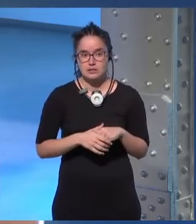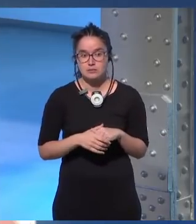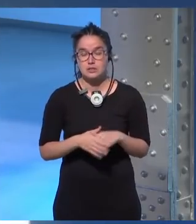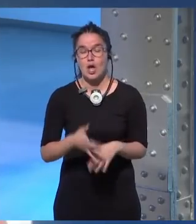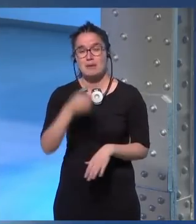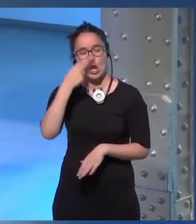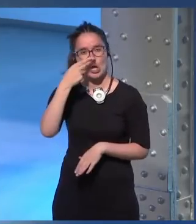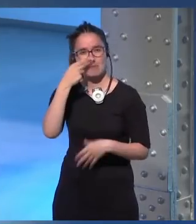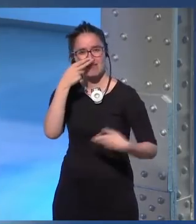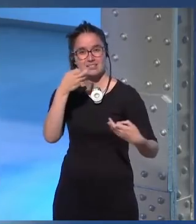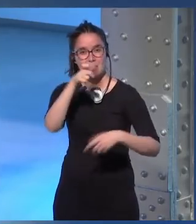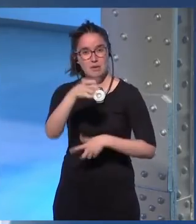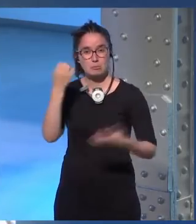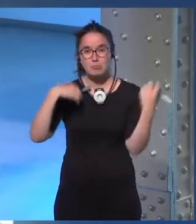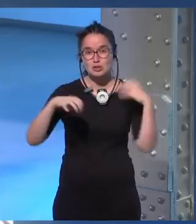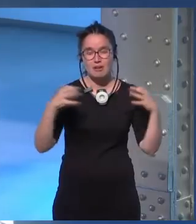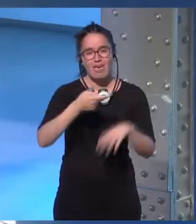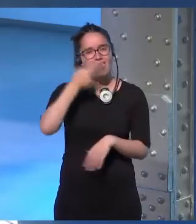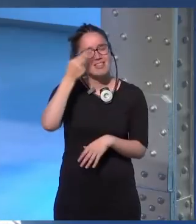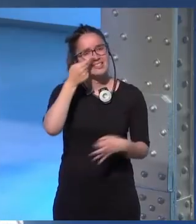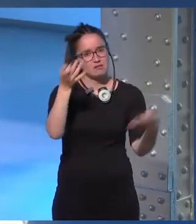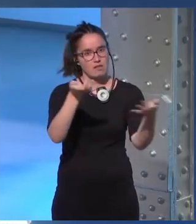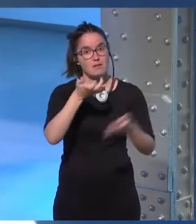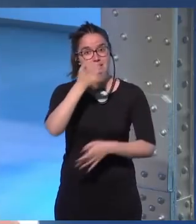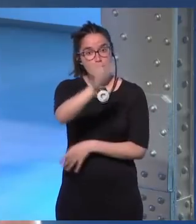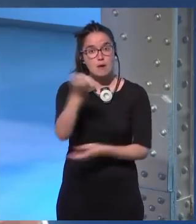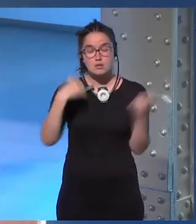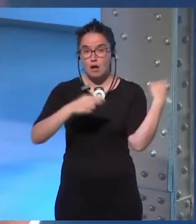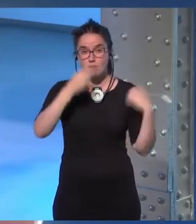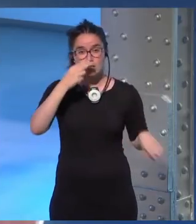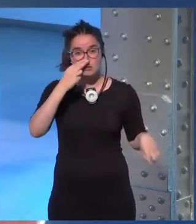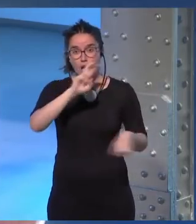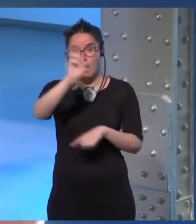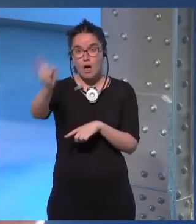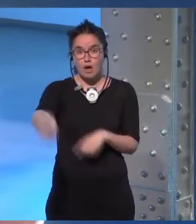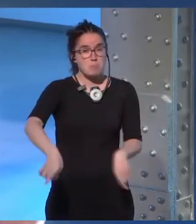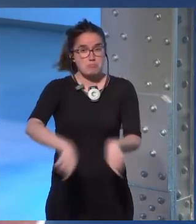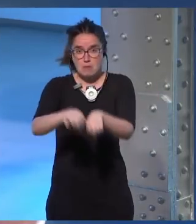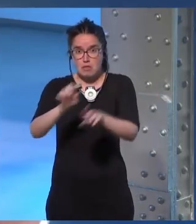Y lo que me interesa de mis personajes es que sean interesantes. Si son interesantes me da igual lo demás.